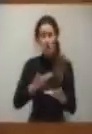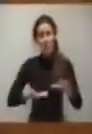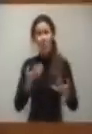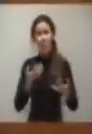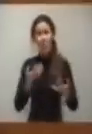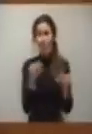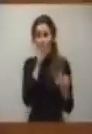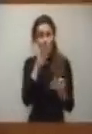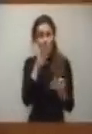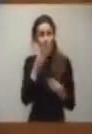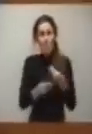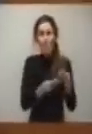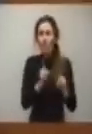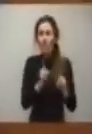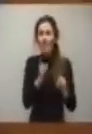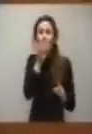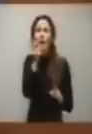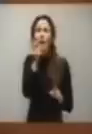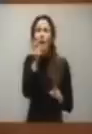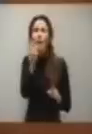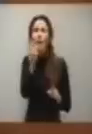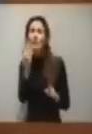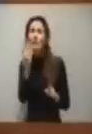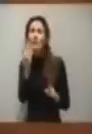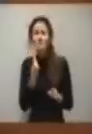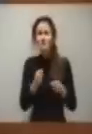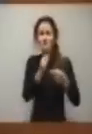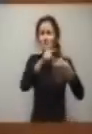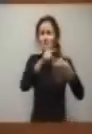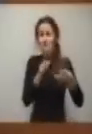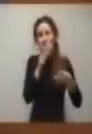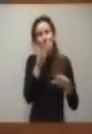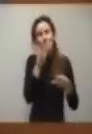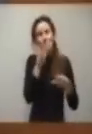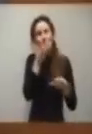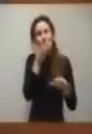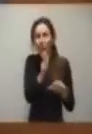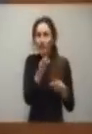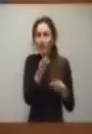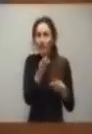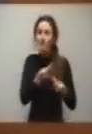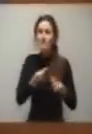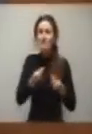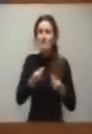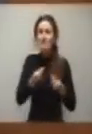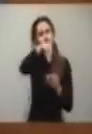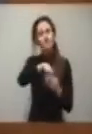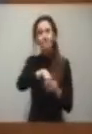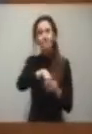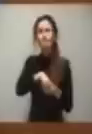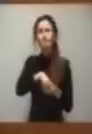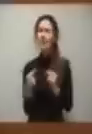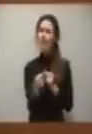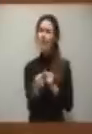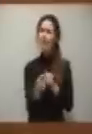y ya lo dije aquí en otra ocasión, esos términos. Porque me parece que son términos que, de alguna manera, contienen una valoración negativa o